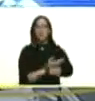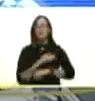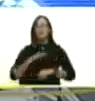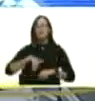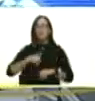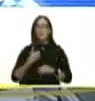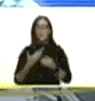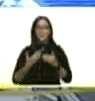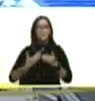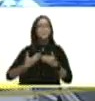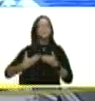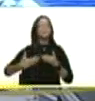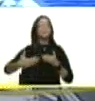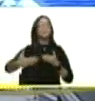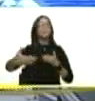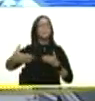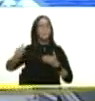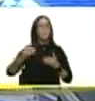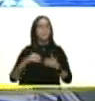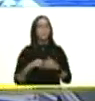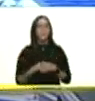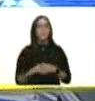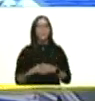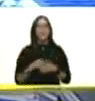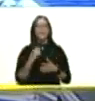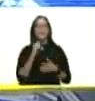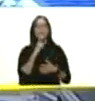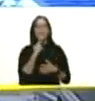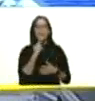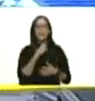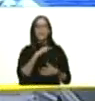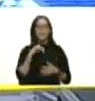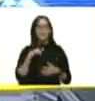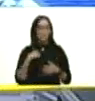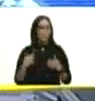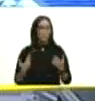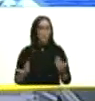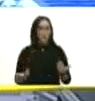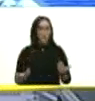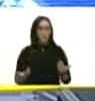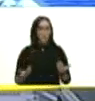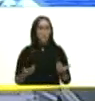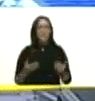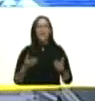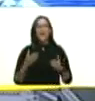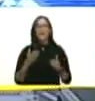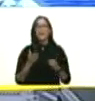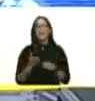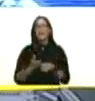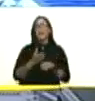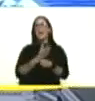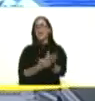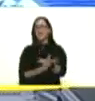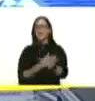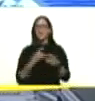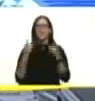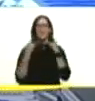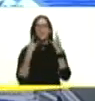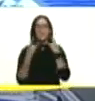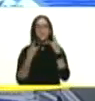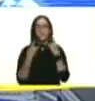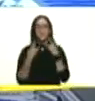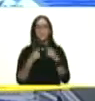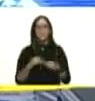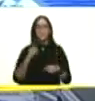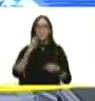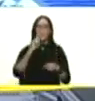prolongada y la clave para nosotros siempre es actuar adelante llevar uno